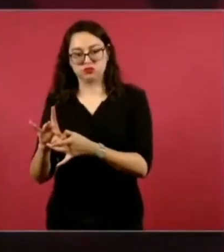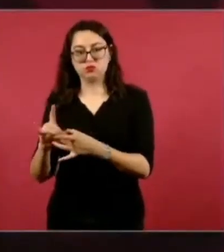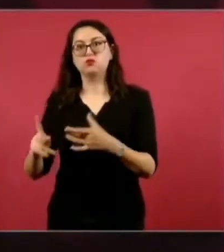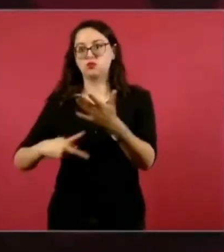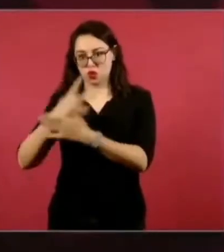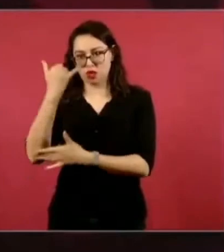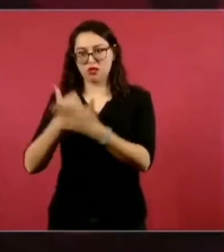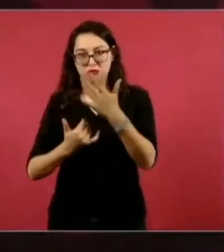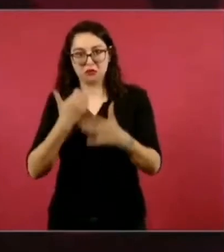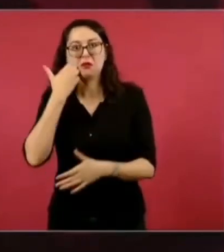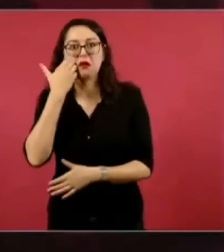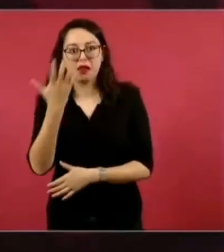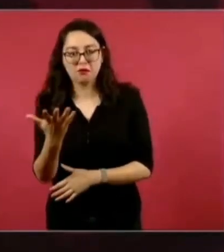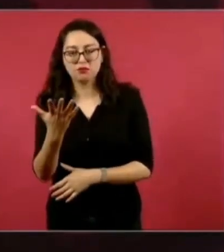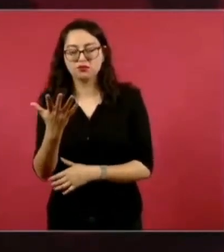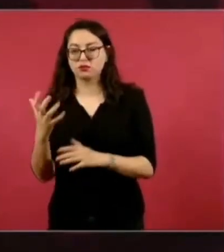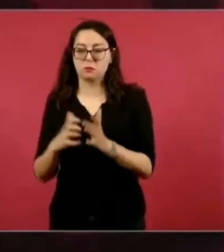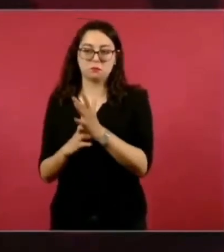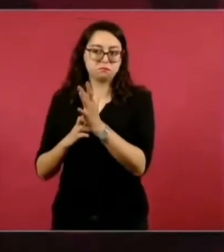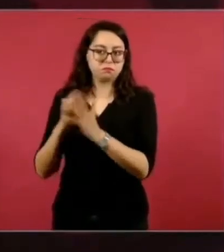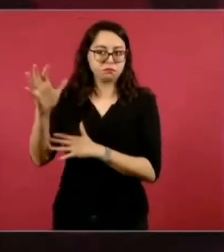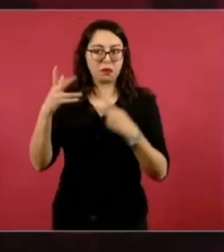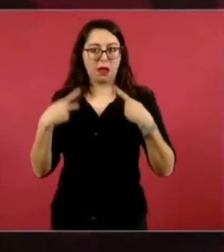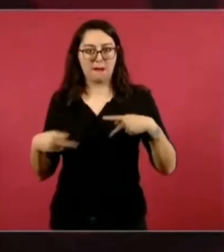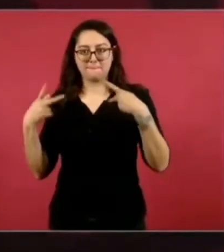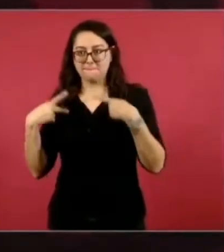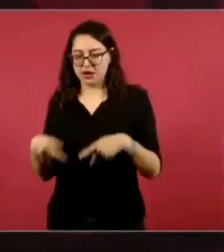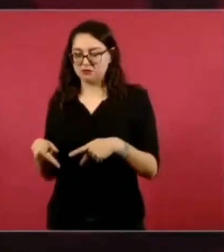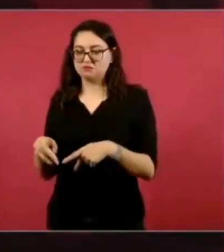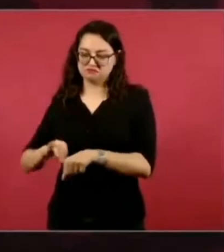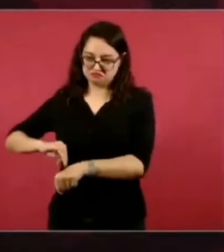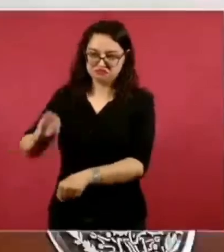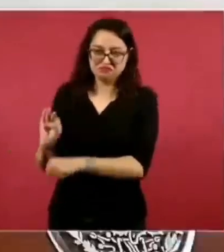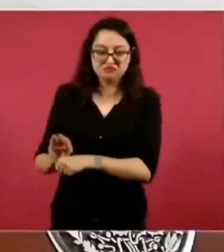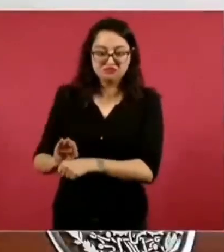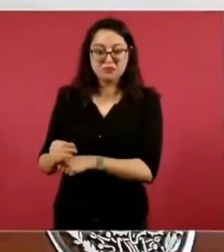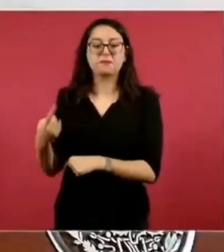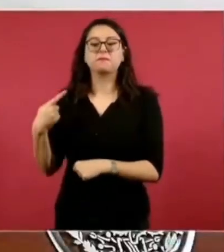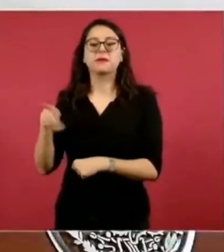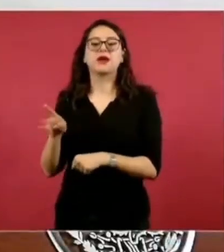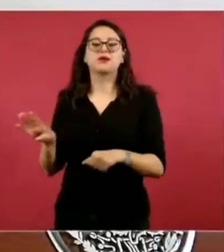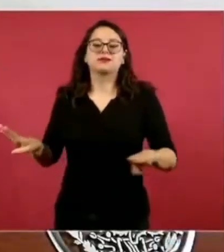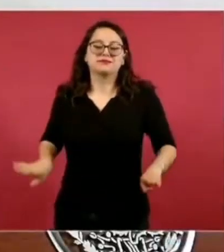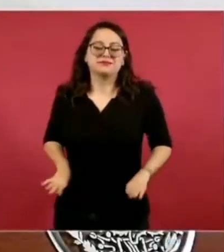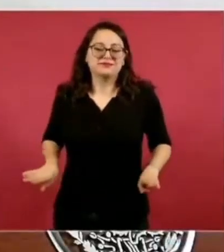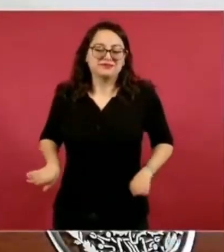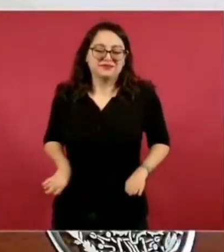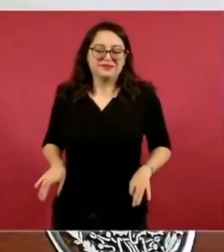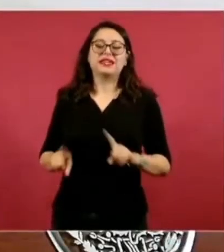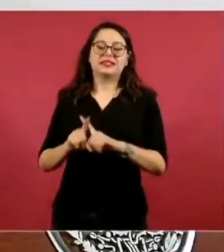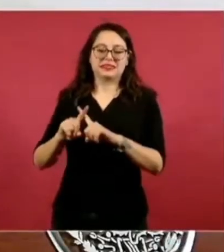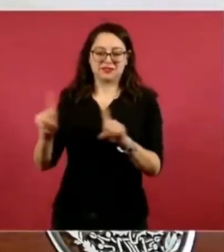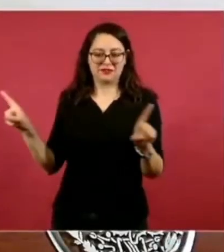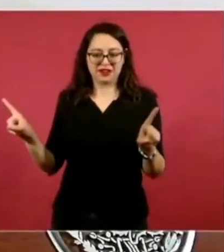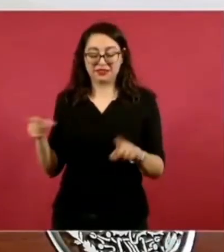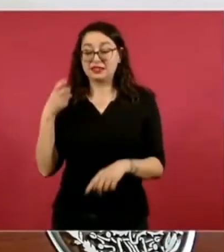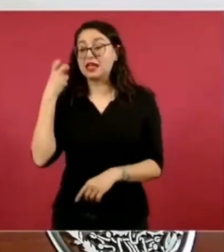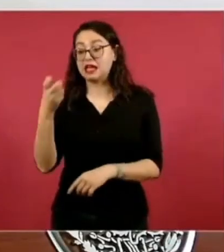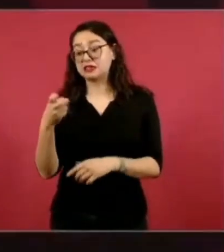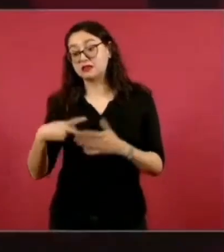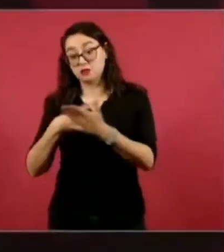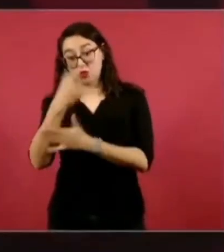y va a continuar esa transformación.